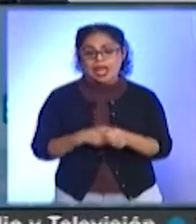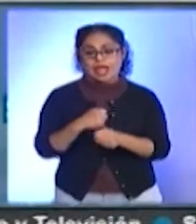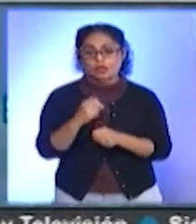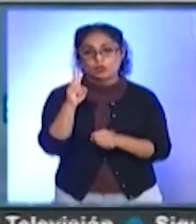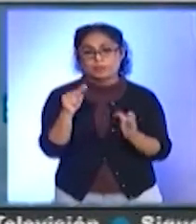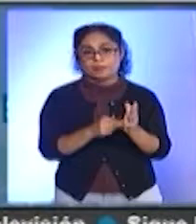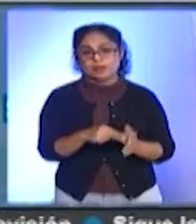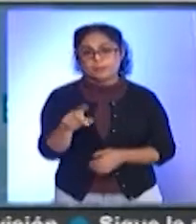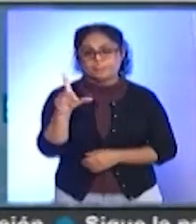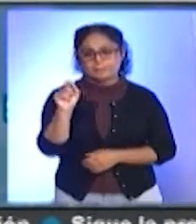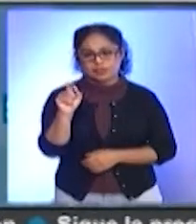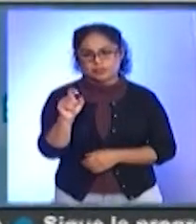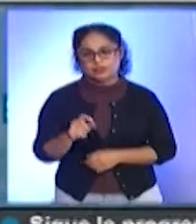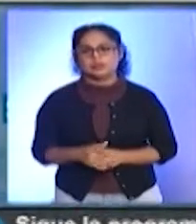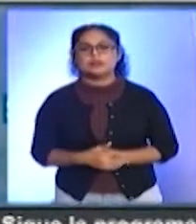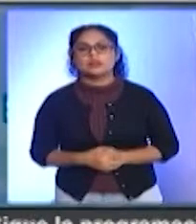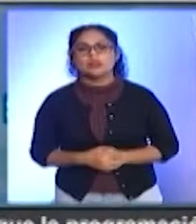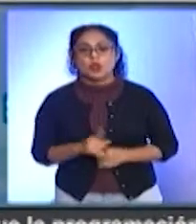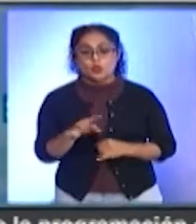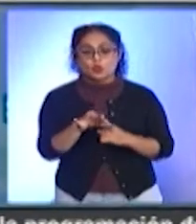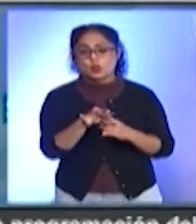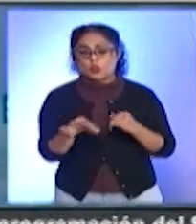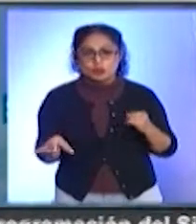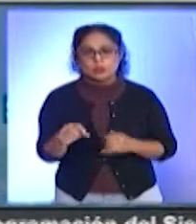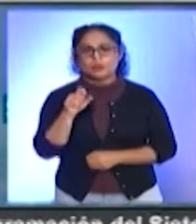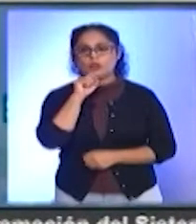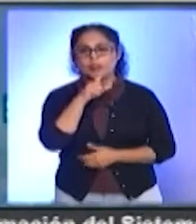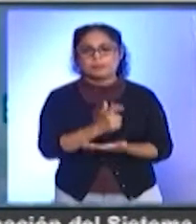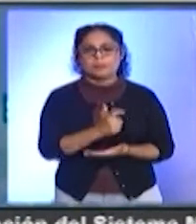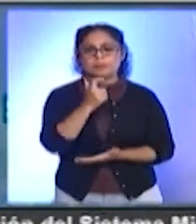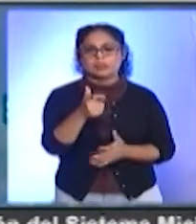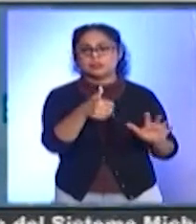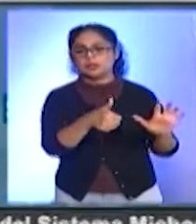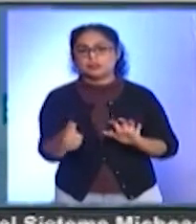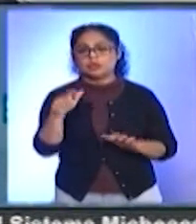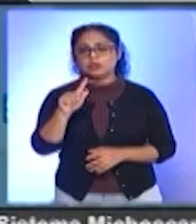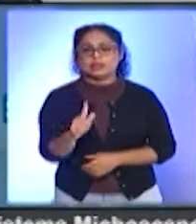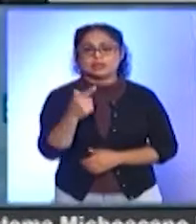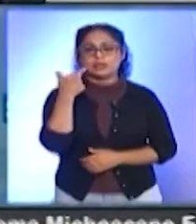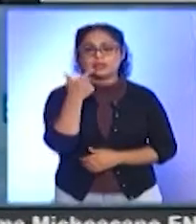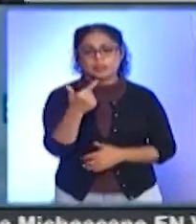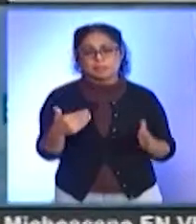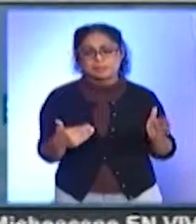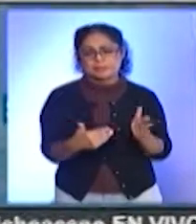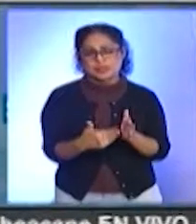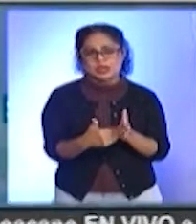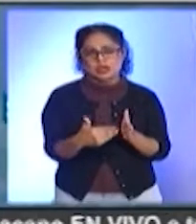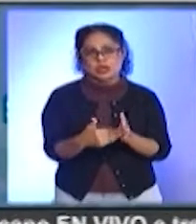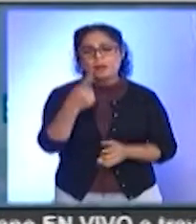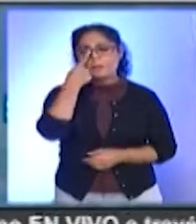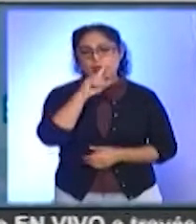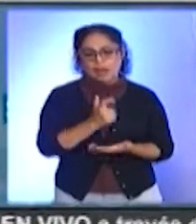Finalmente se cubrirían también 677 millones de pesos para